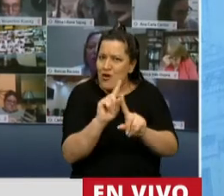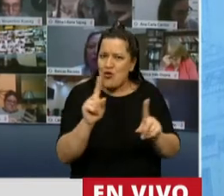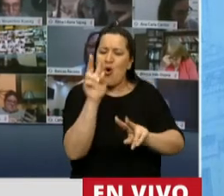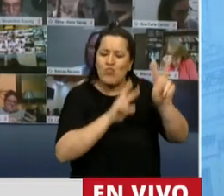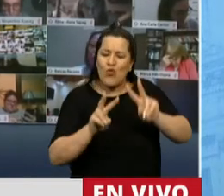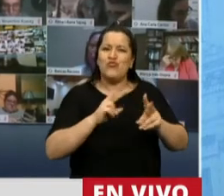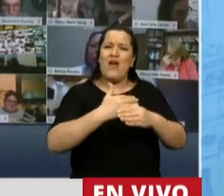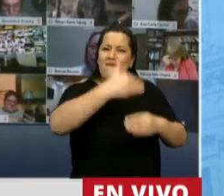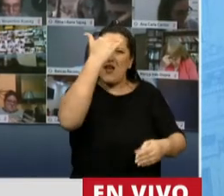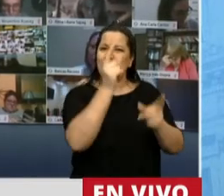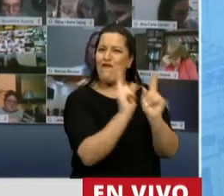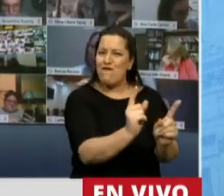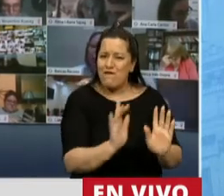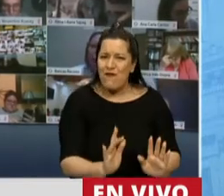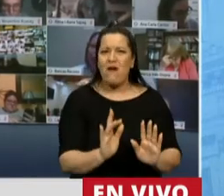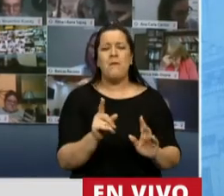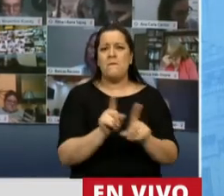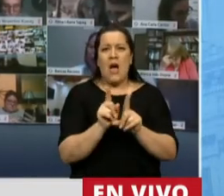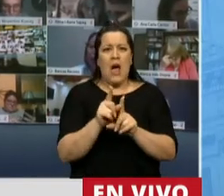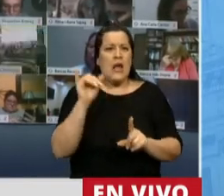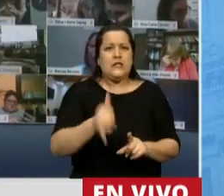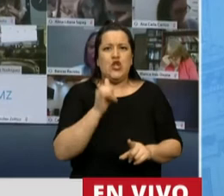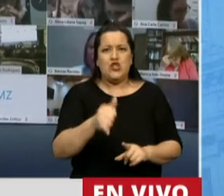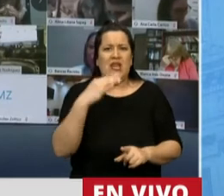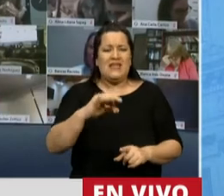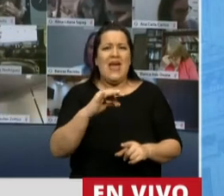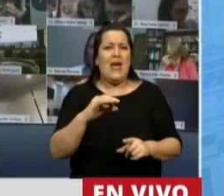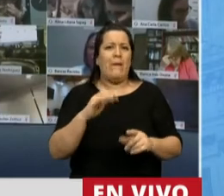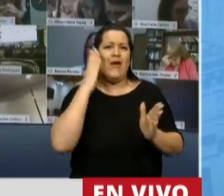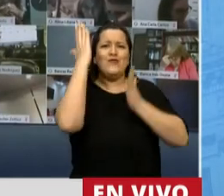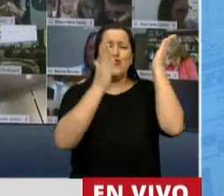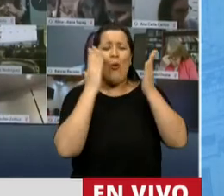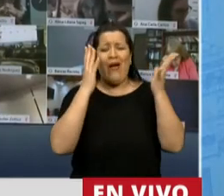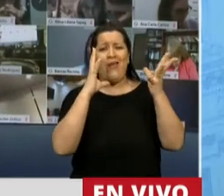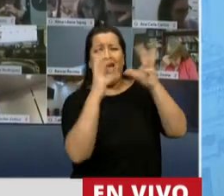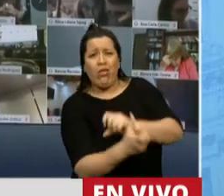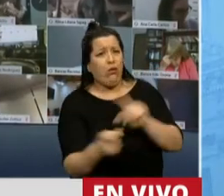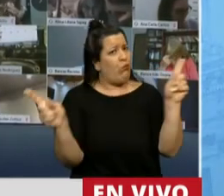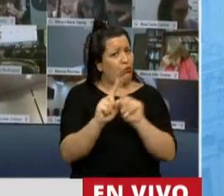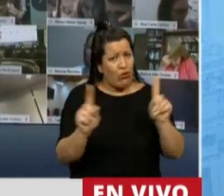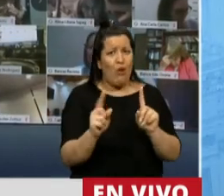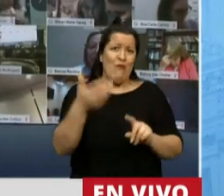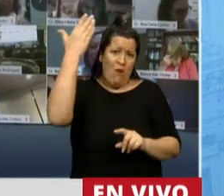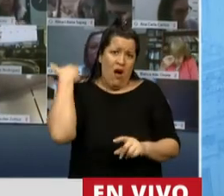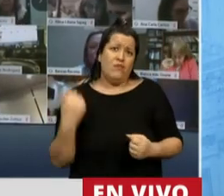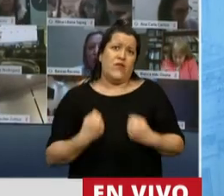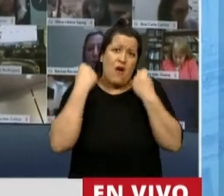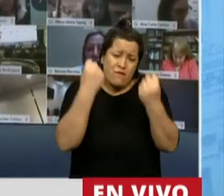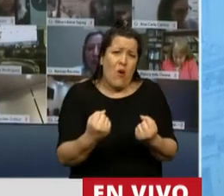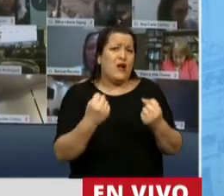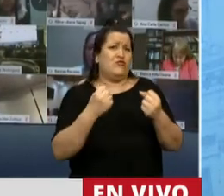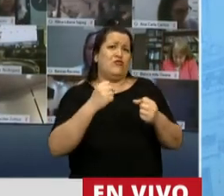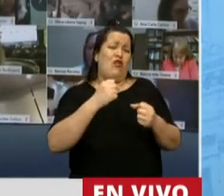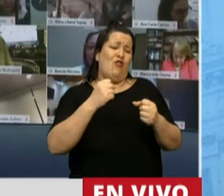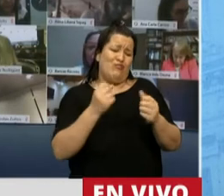para que no se vean en la obligación de perder esos sueños de emprendimientos familiares que con mucho esfuerzo están construyendo.